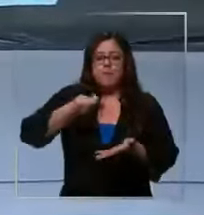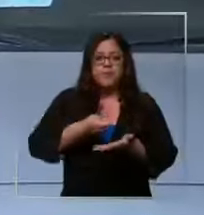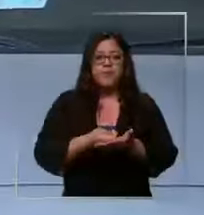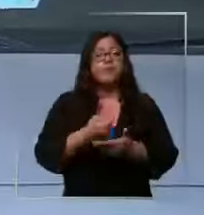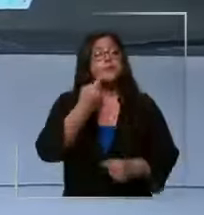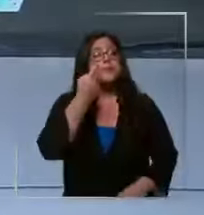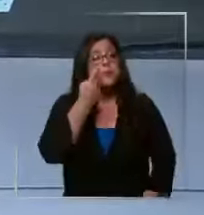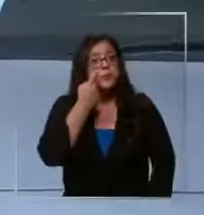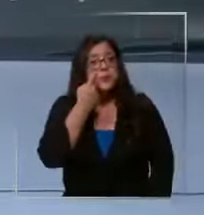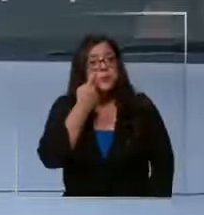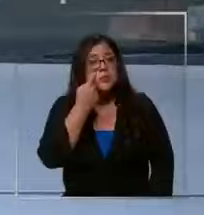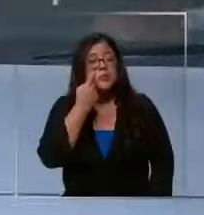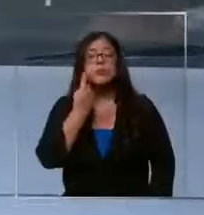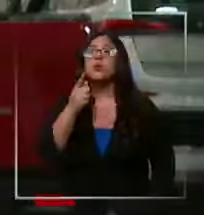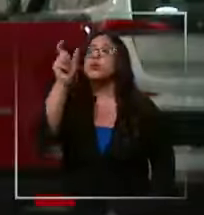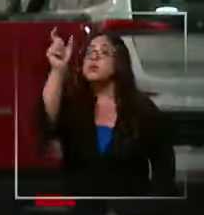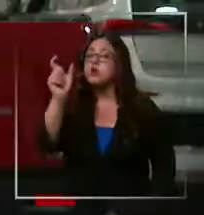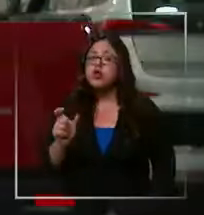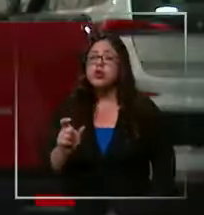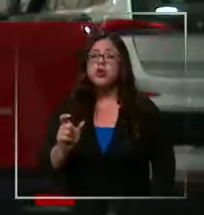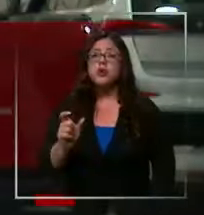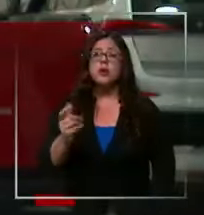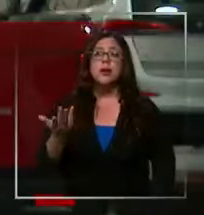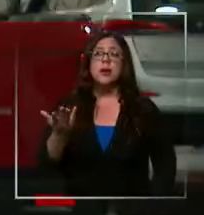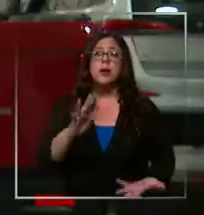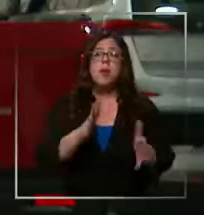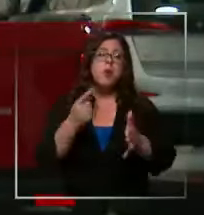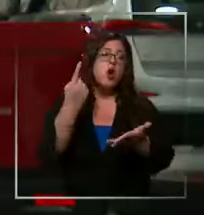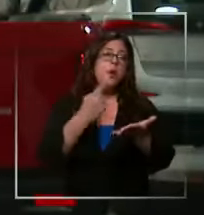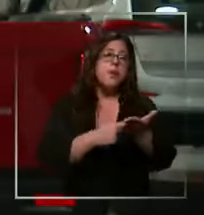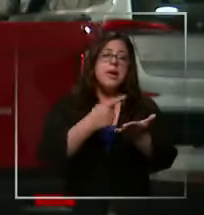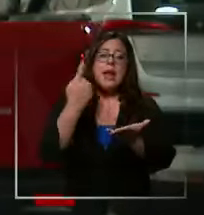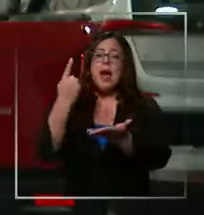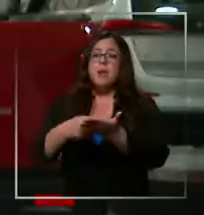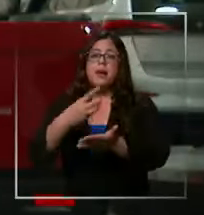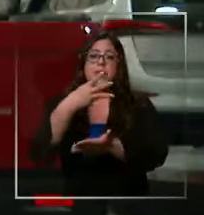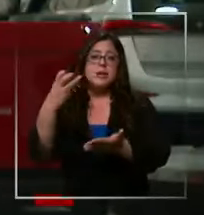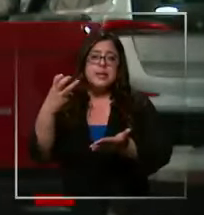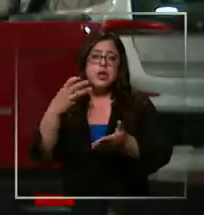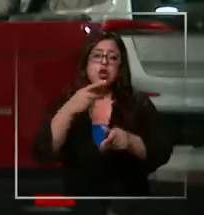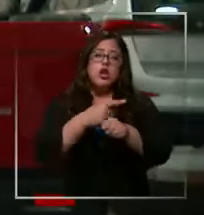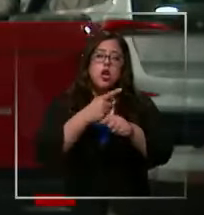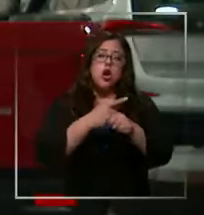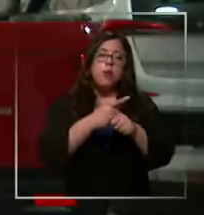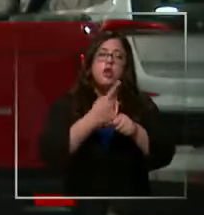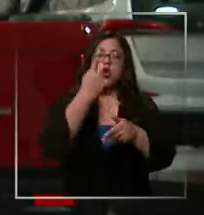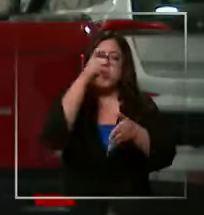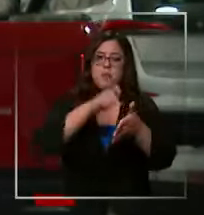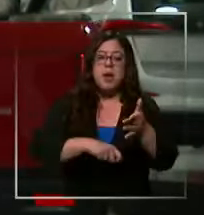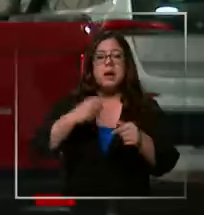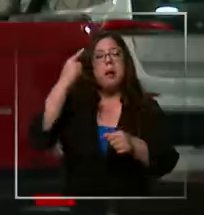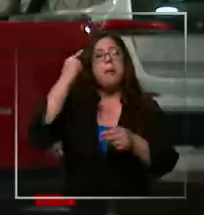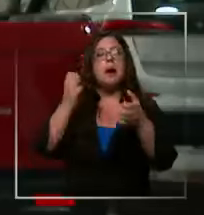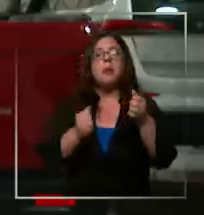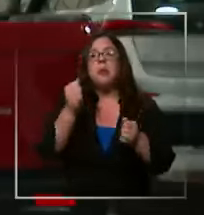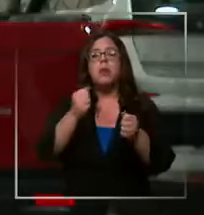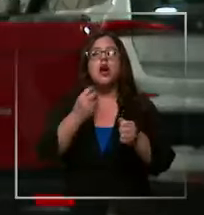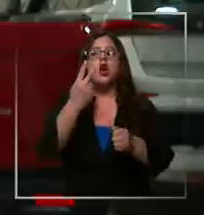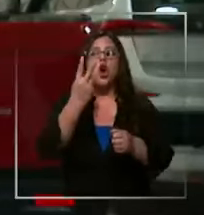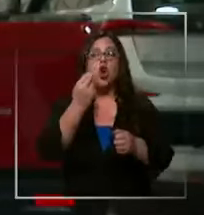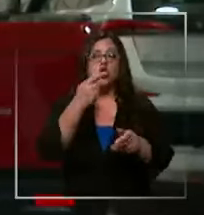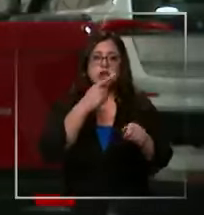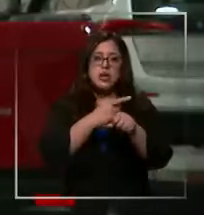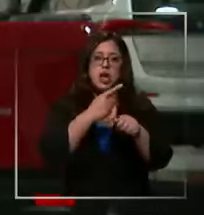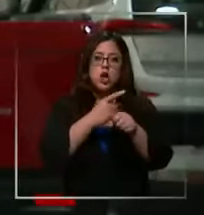escuche bien. Un usuario promedio generalmente anda entre 1.000 1.300 kilómetros al mes, pensando en un vehículo que dé 12 kilómetros por